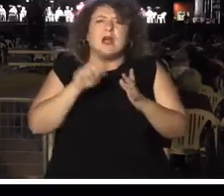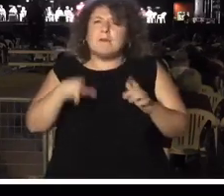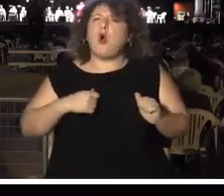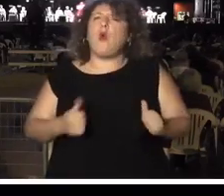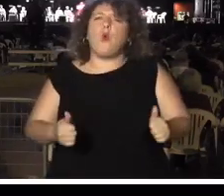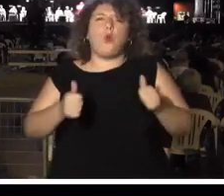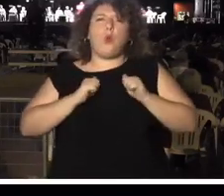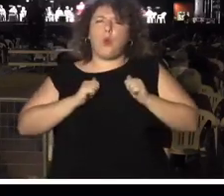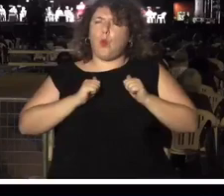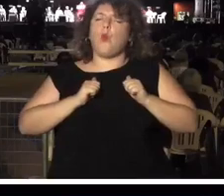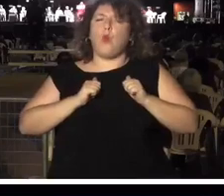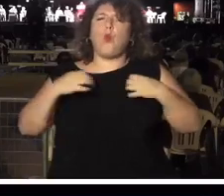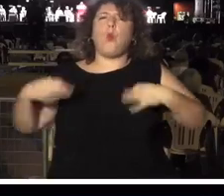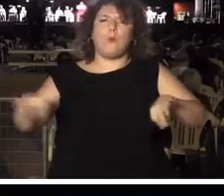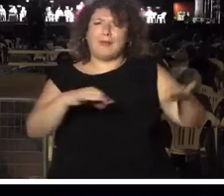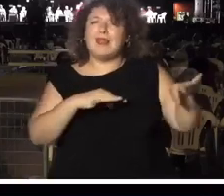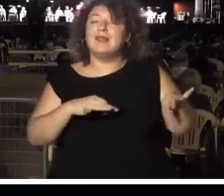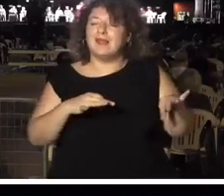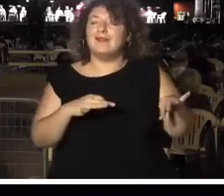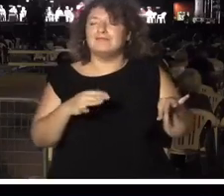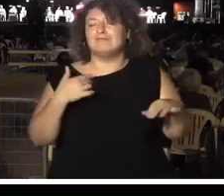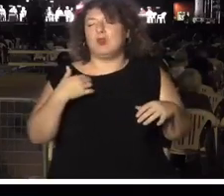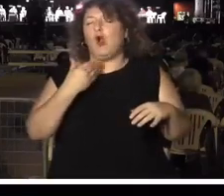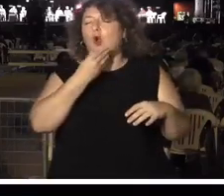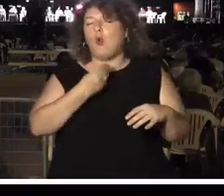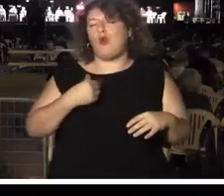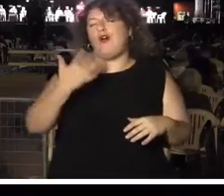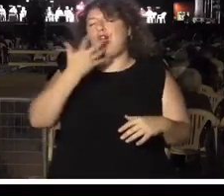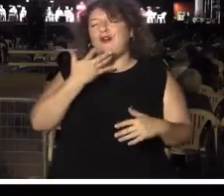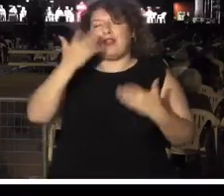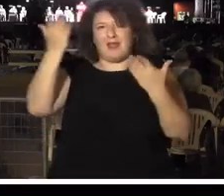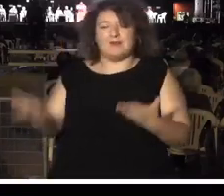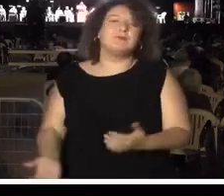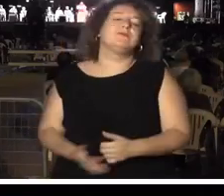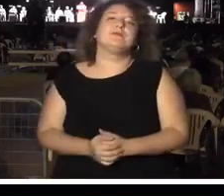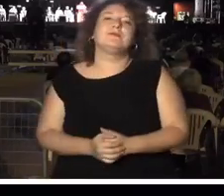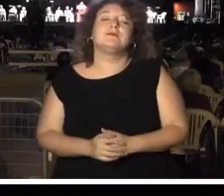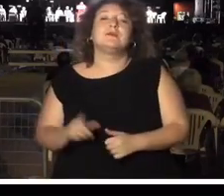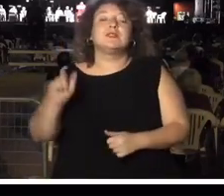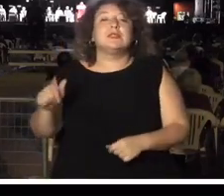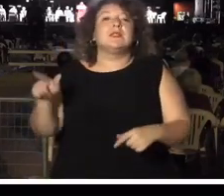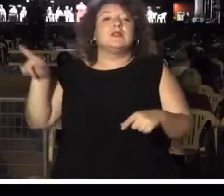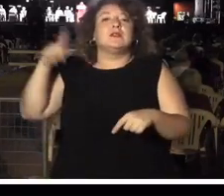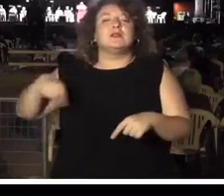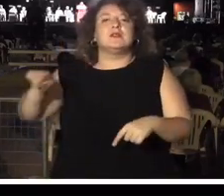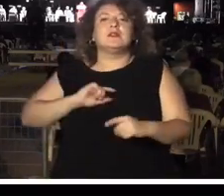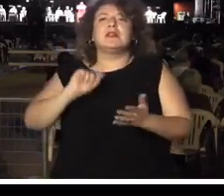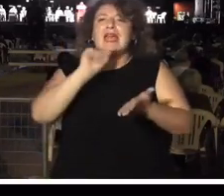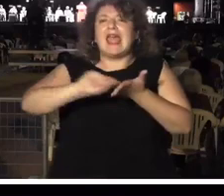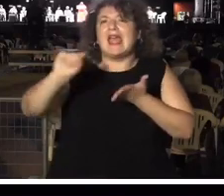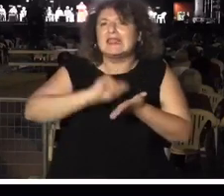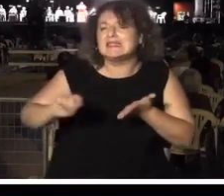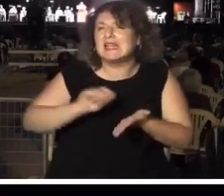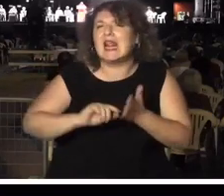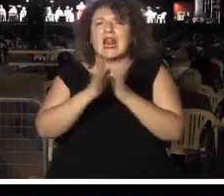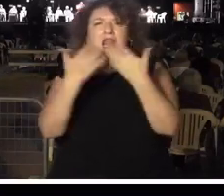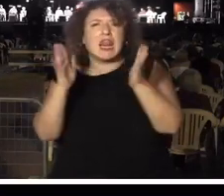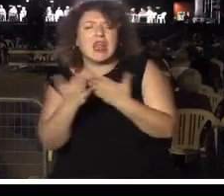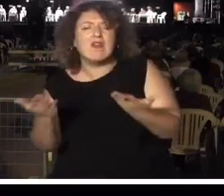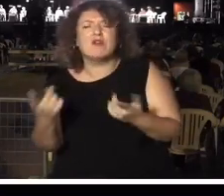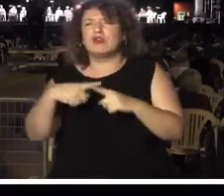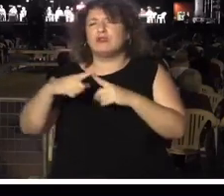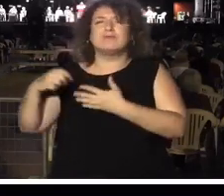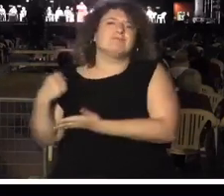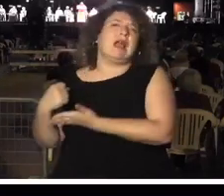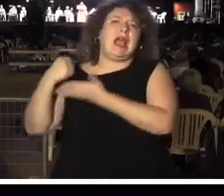Ese fue el Julio que yo conocí. Tenemos un importante legado suyo, plasmado en escritos, en libros y